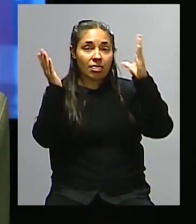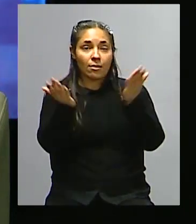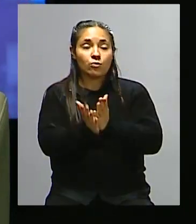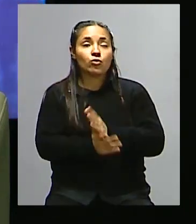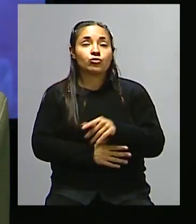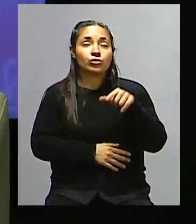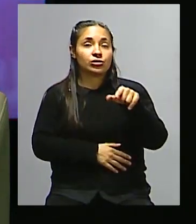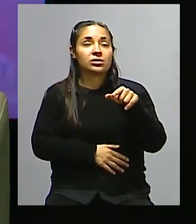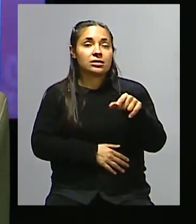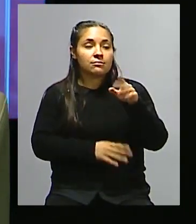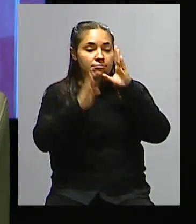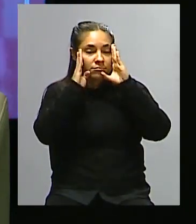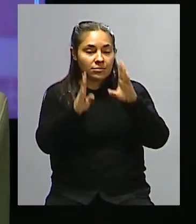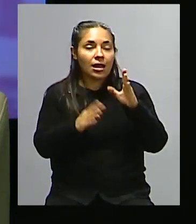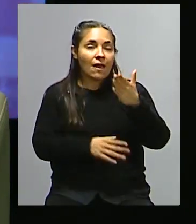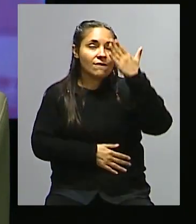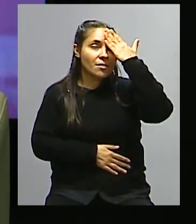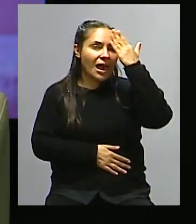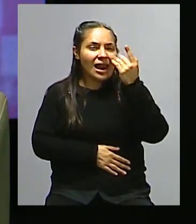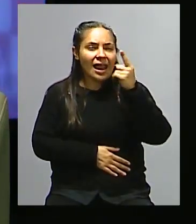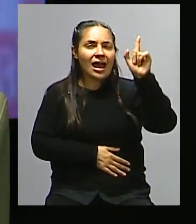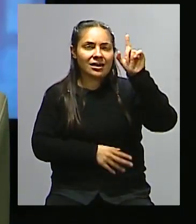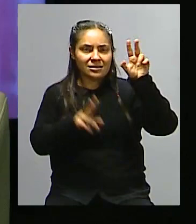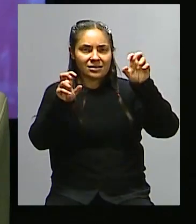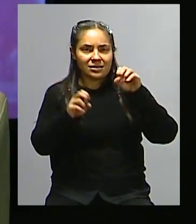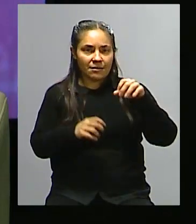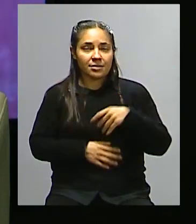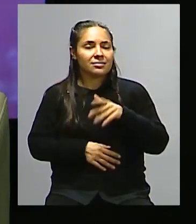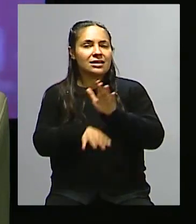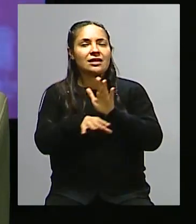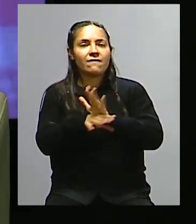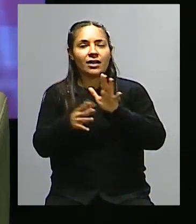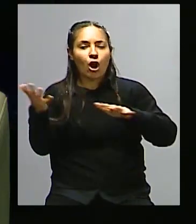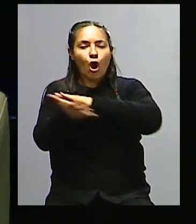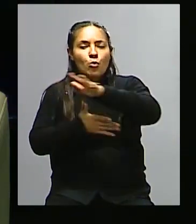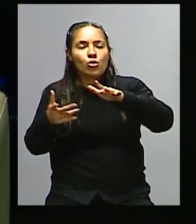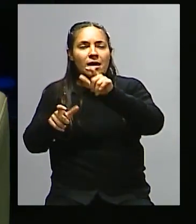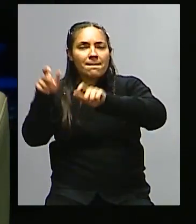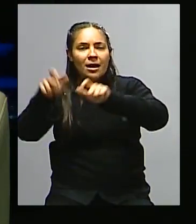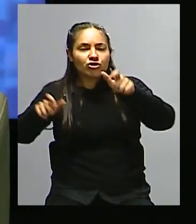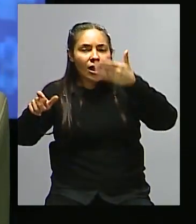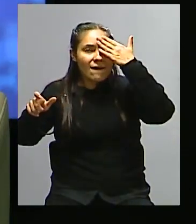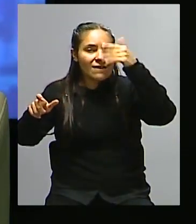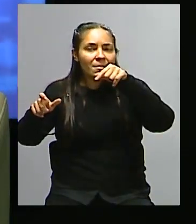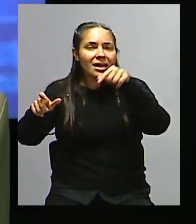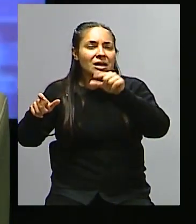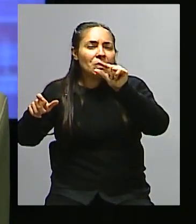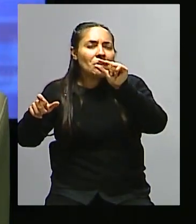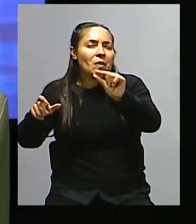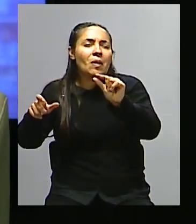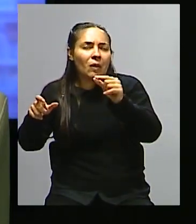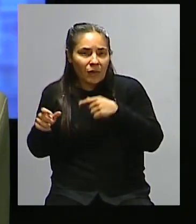enfermedades raras. Enfermedades raras son donde hay muy pocos pacientes, pero se involucran muchos recursos